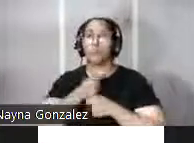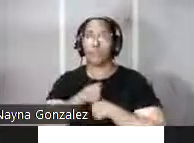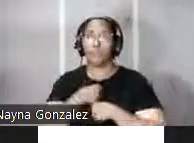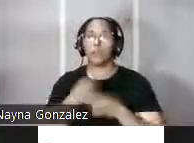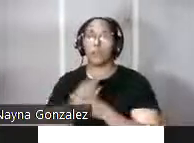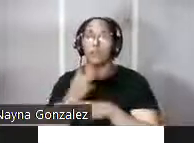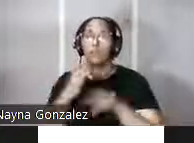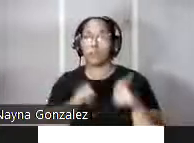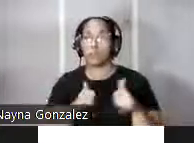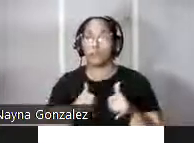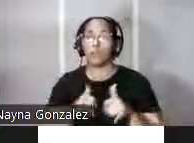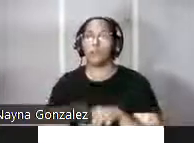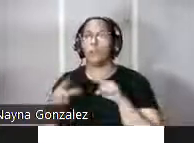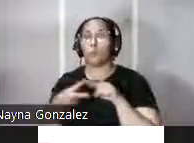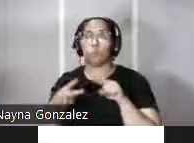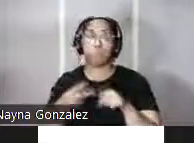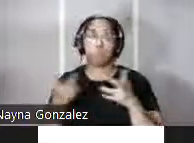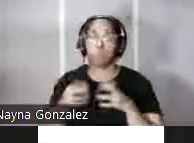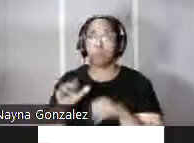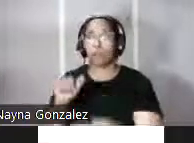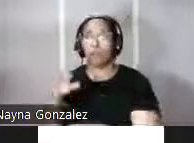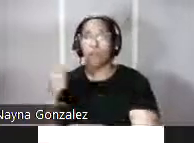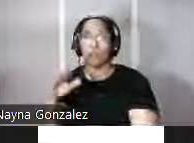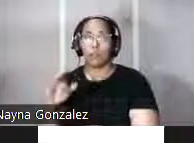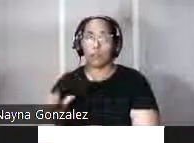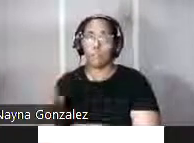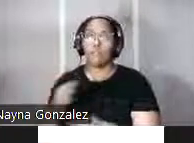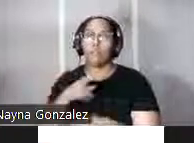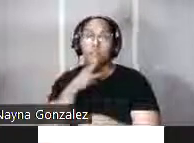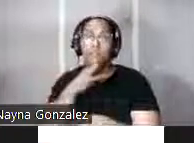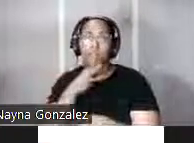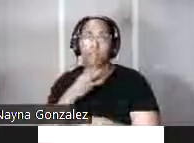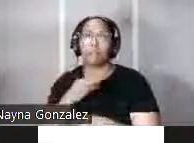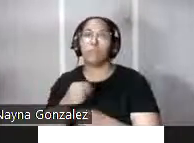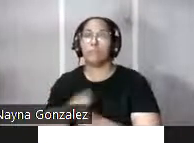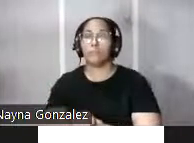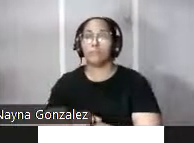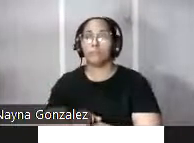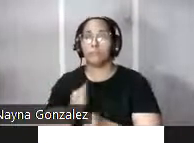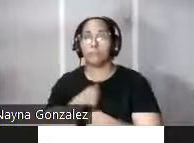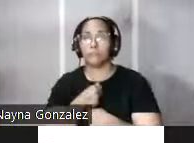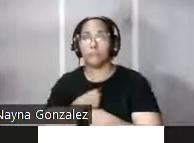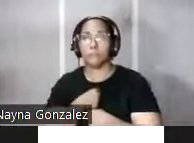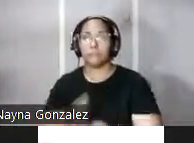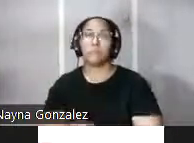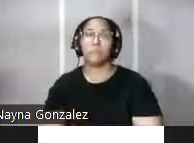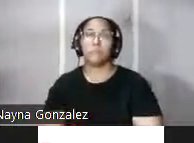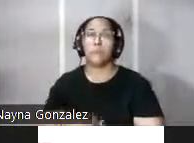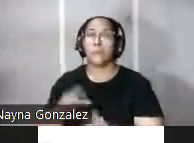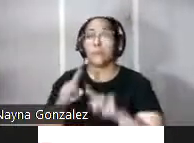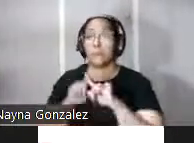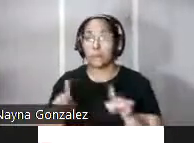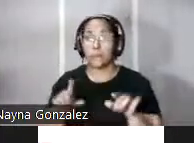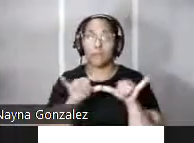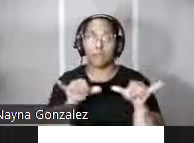el que solemos encontrar uno o dos aljibes que abastecían de agua a la tropa sin embargo los ingenieros